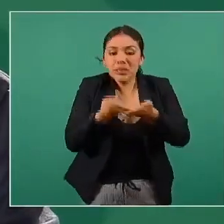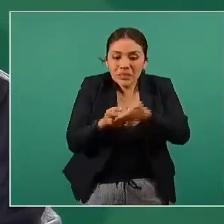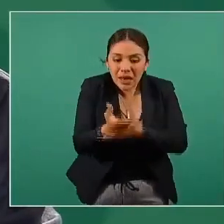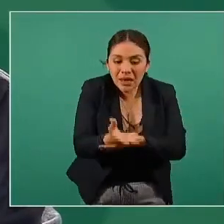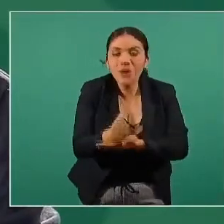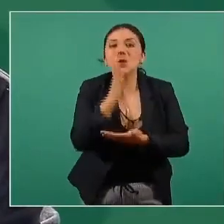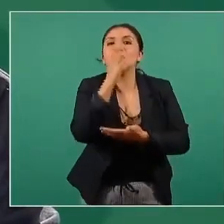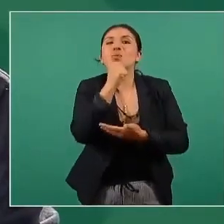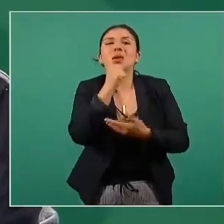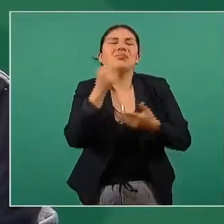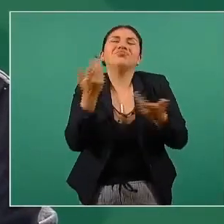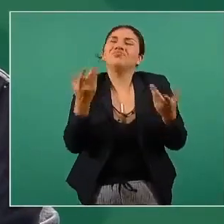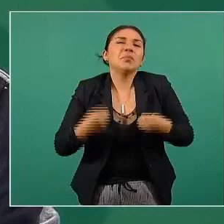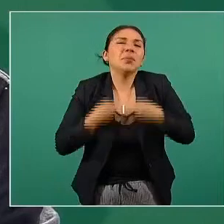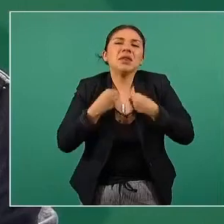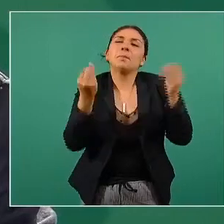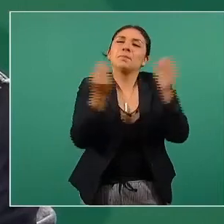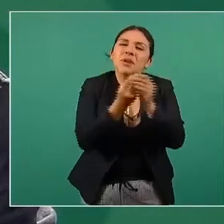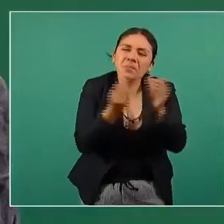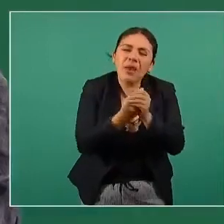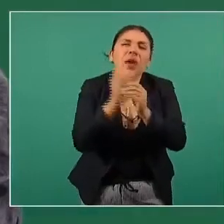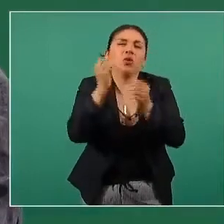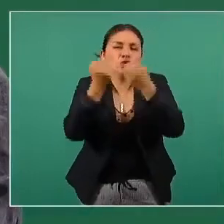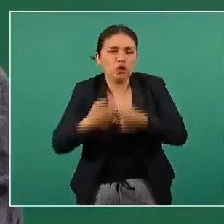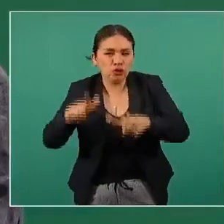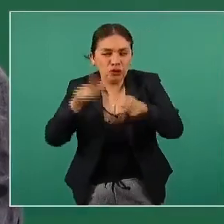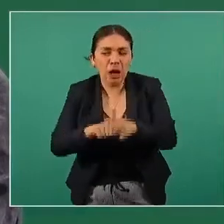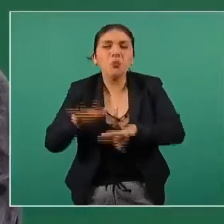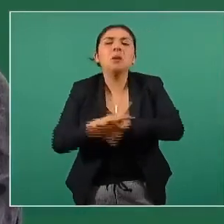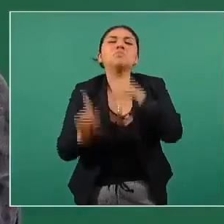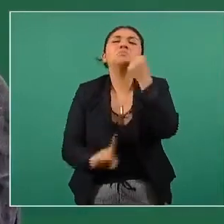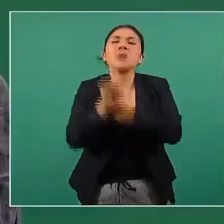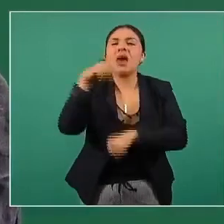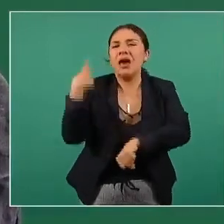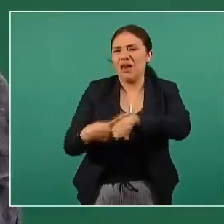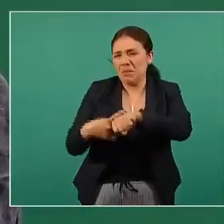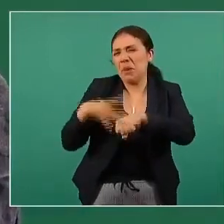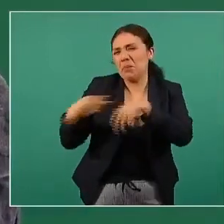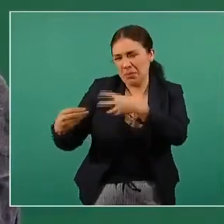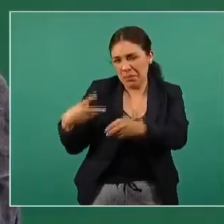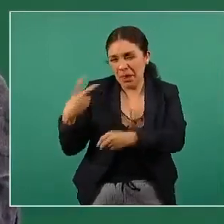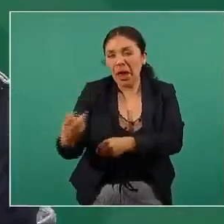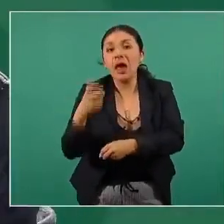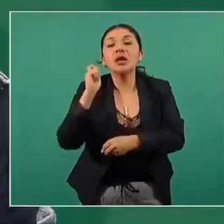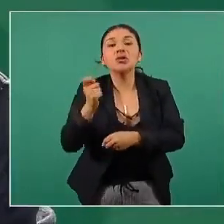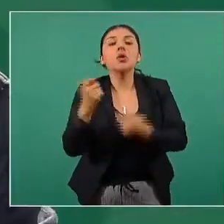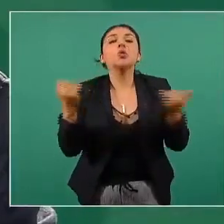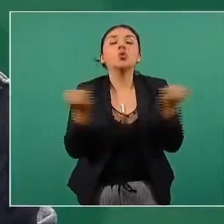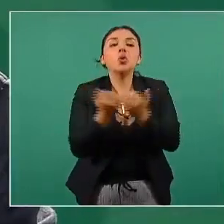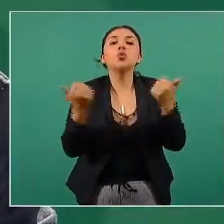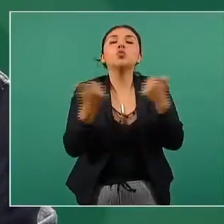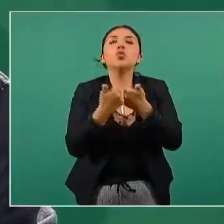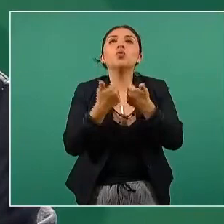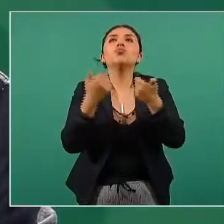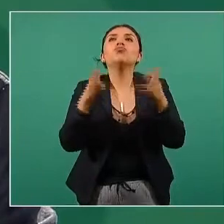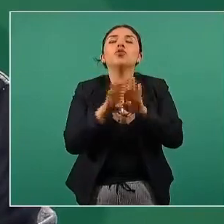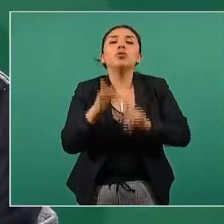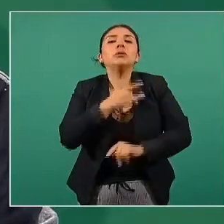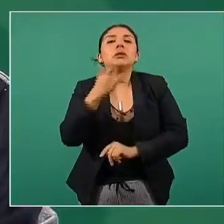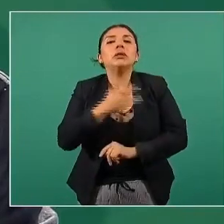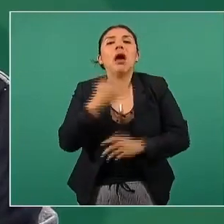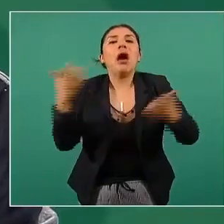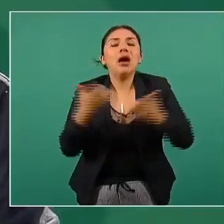social y de su vida privada por la epidemia y por las distintas intervenciones necesarias, indispensables,